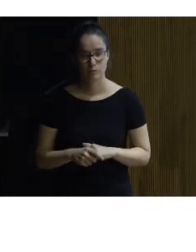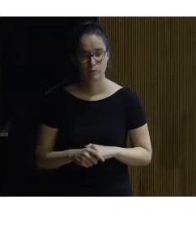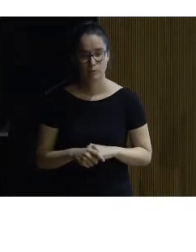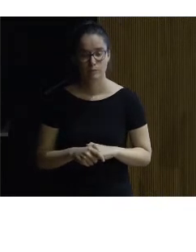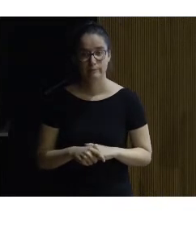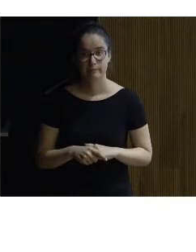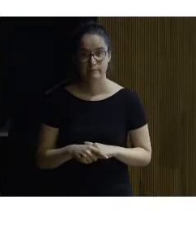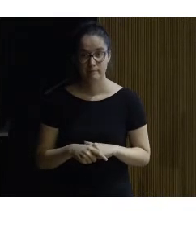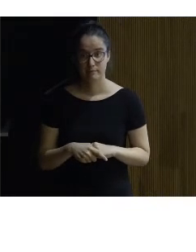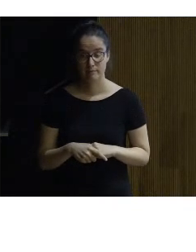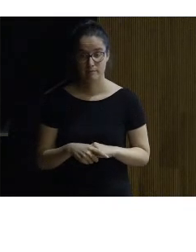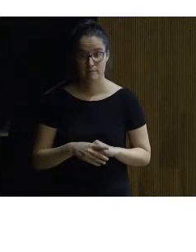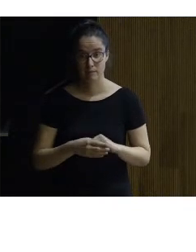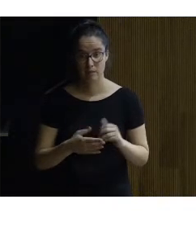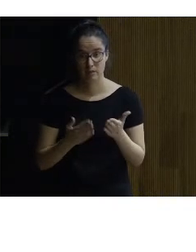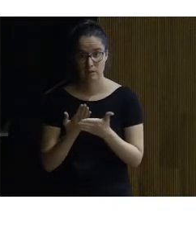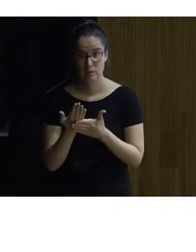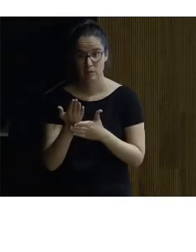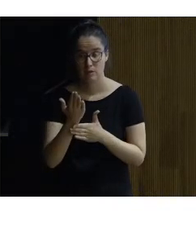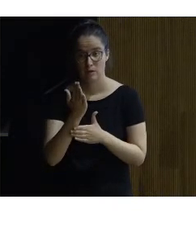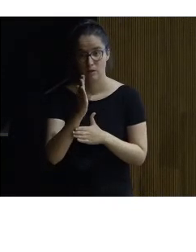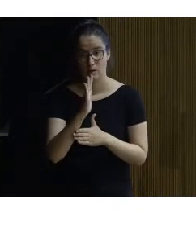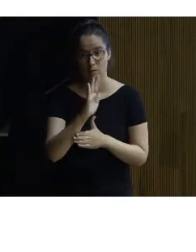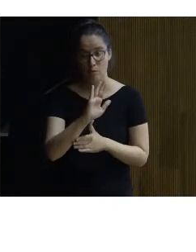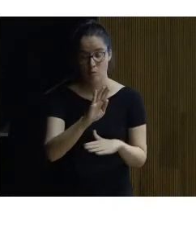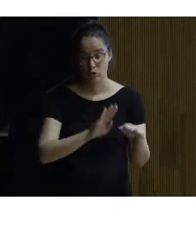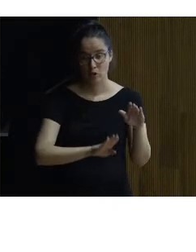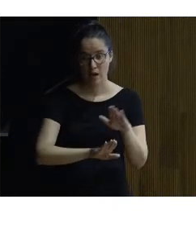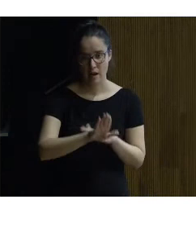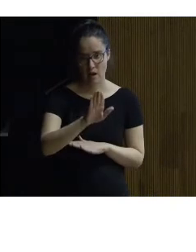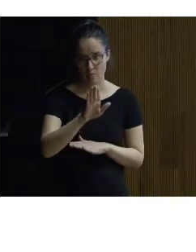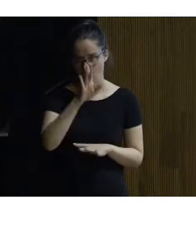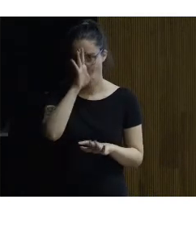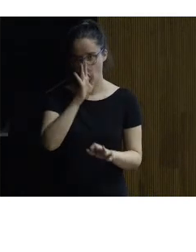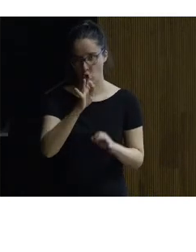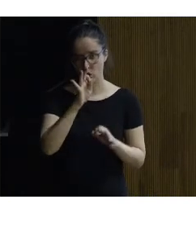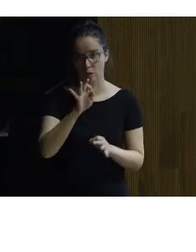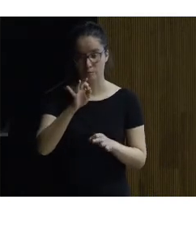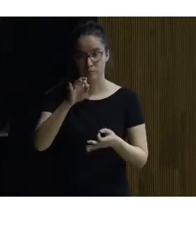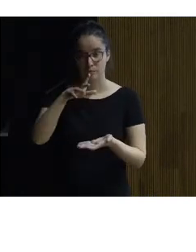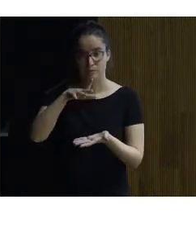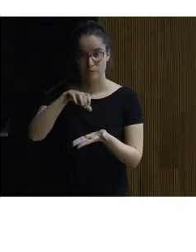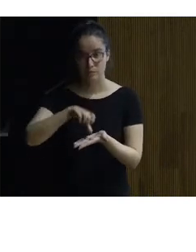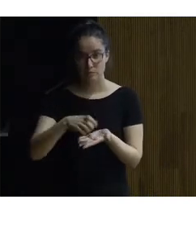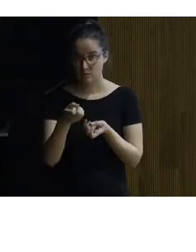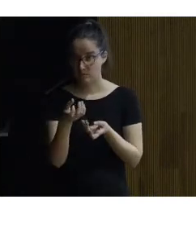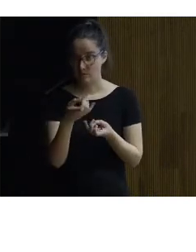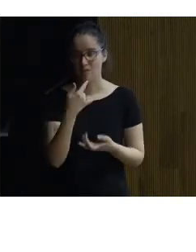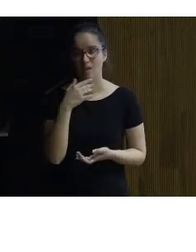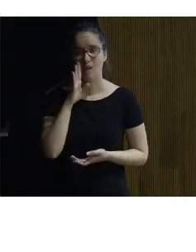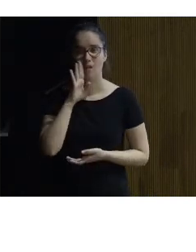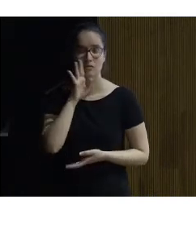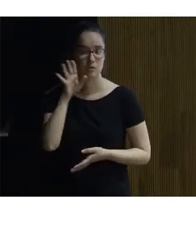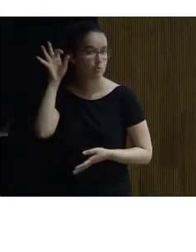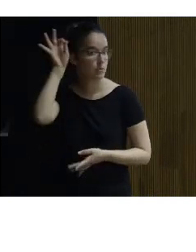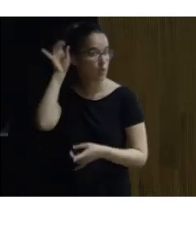a la vez que se planteó el acceso a las rampas pues lógicamente este punto de información que les decía antes el bucle